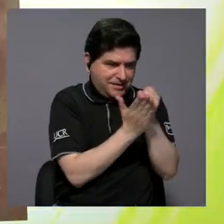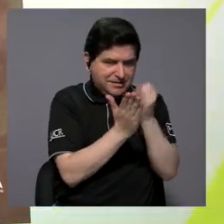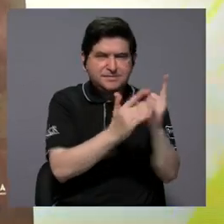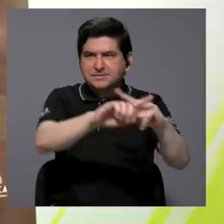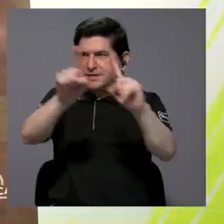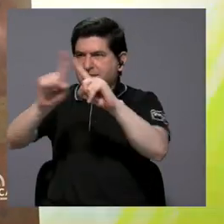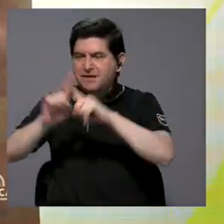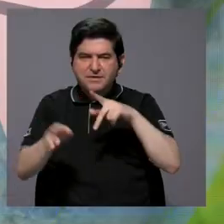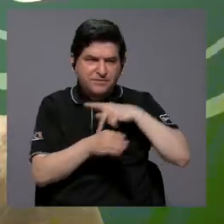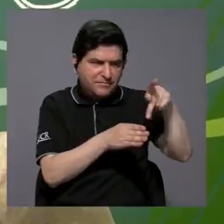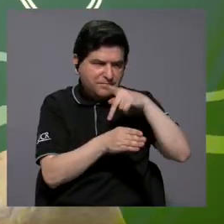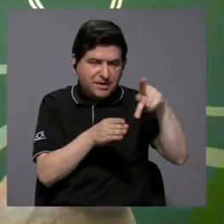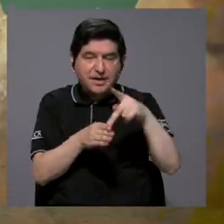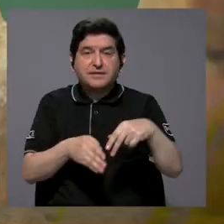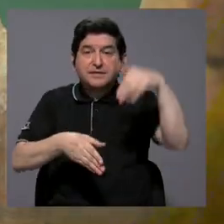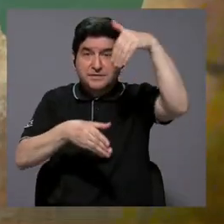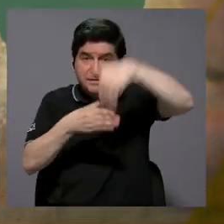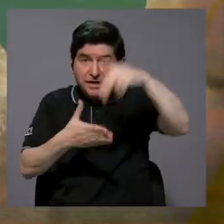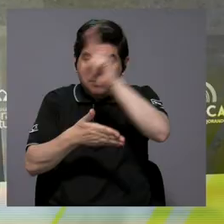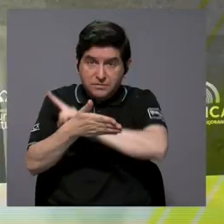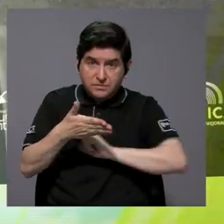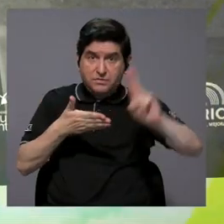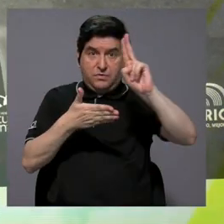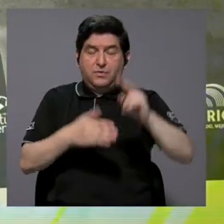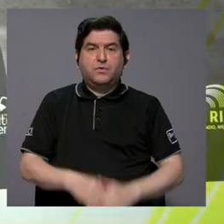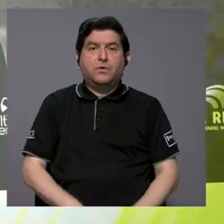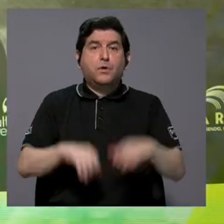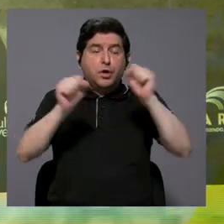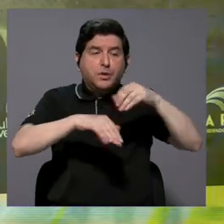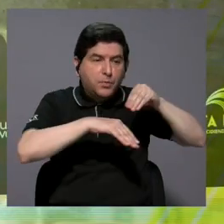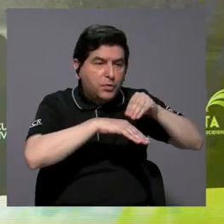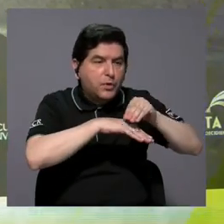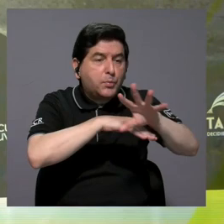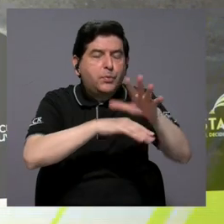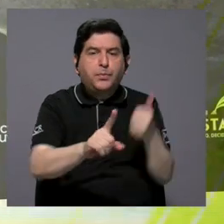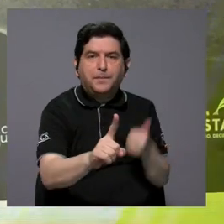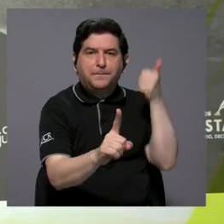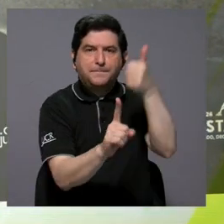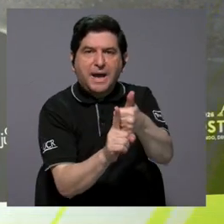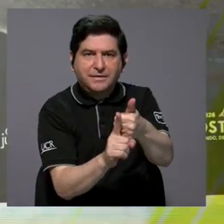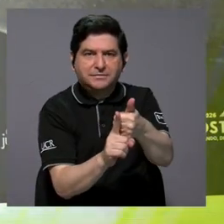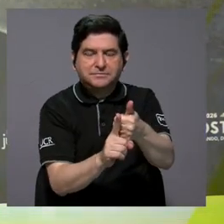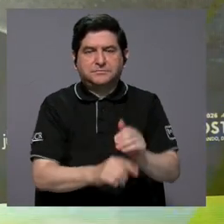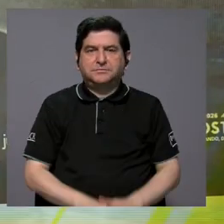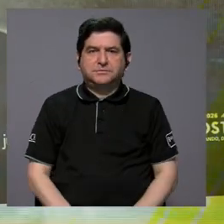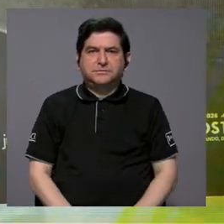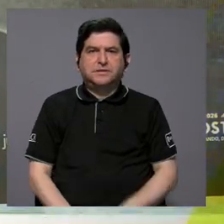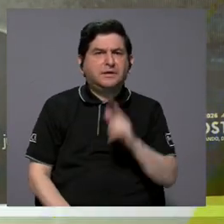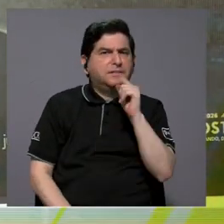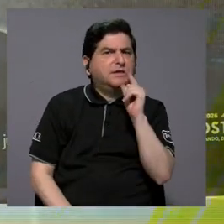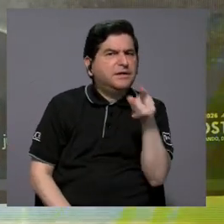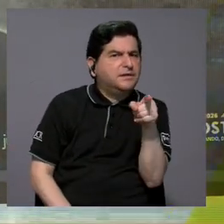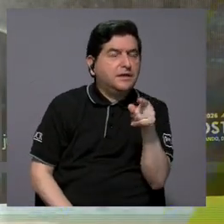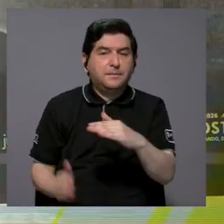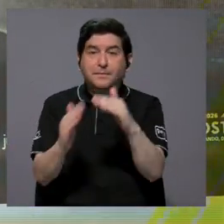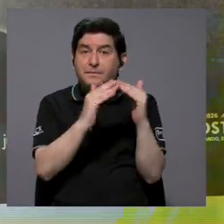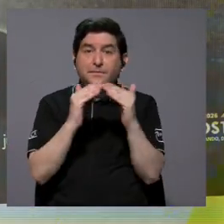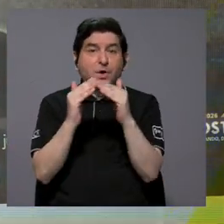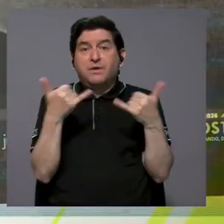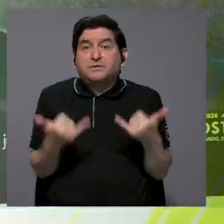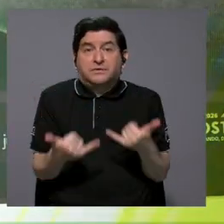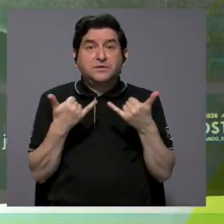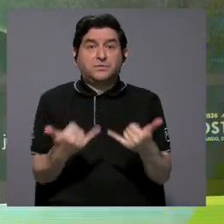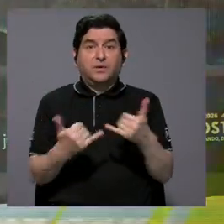multidisciplinaria en la universidad, y que llegue a impactar a la población